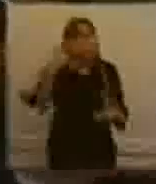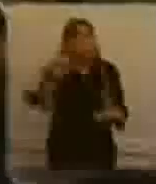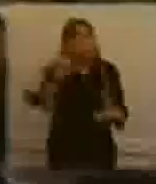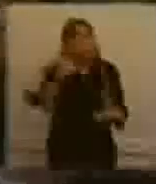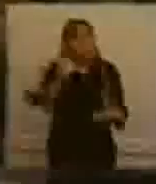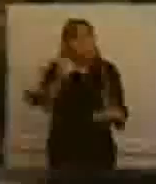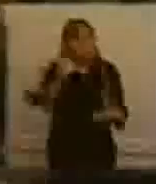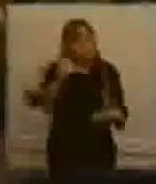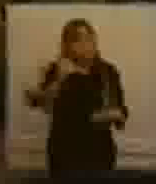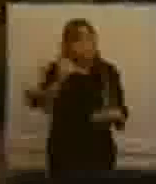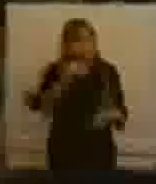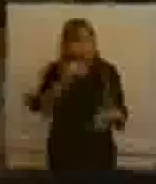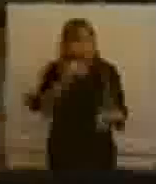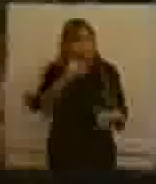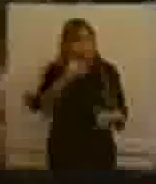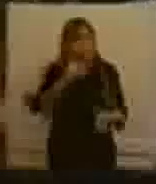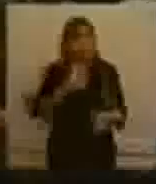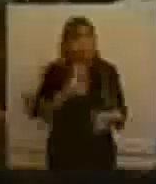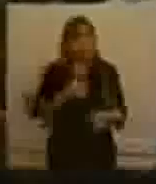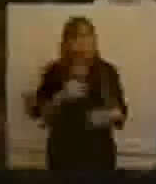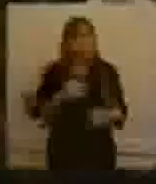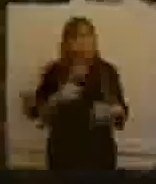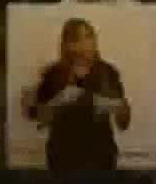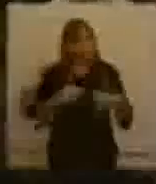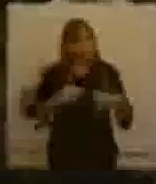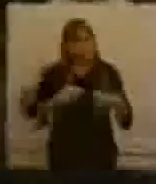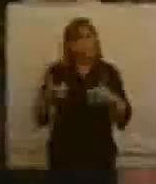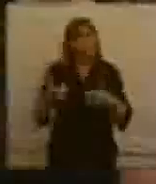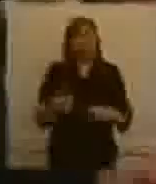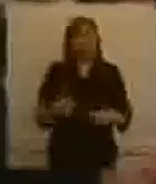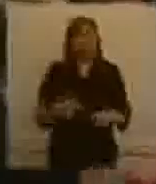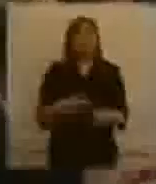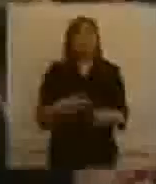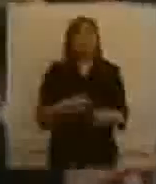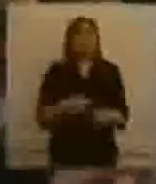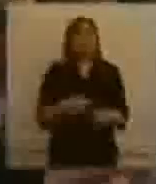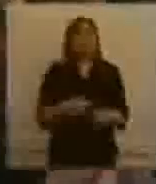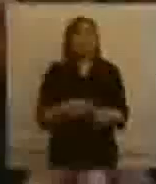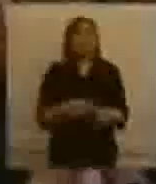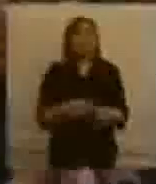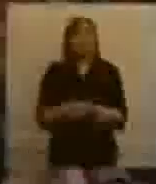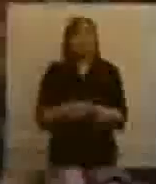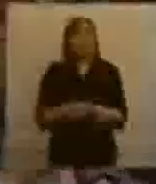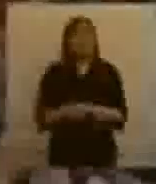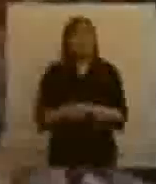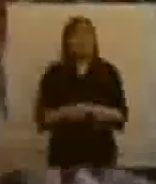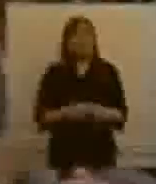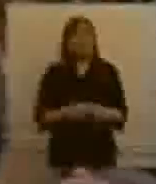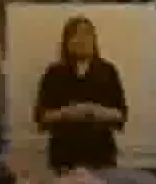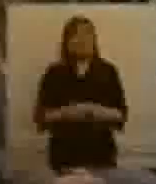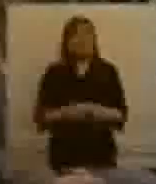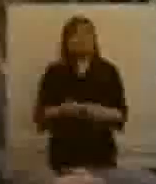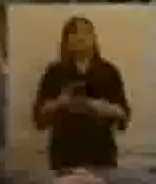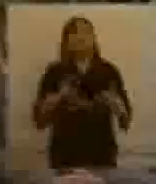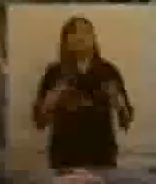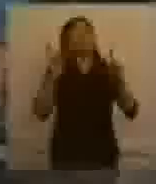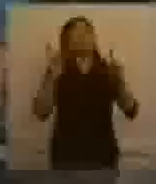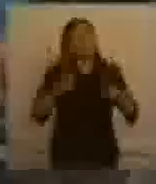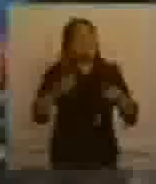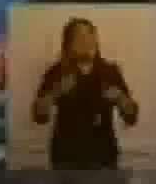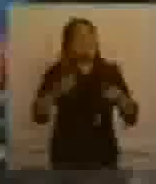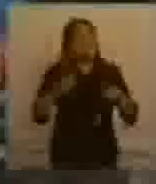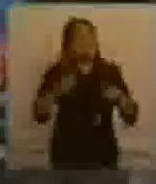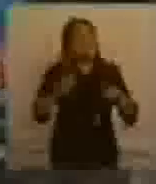es el beneficio del REPRO, y a los 300